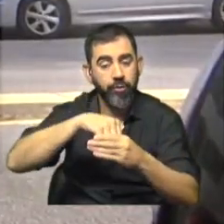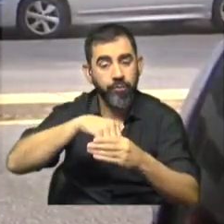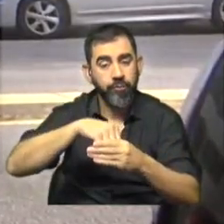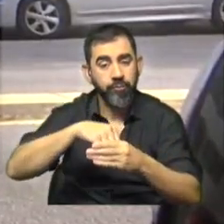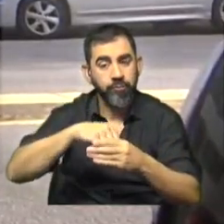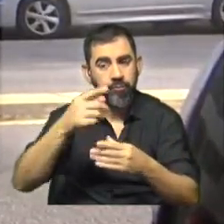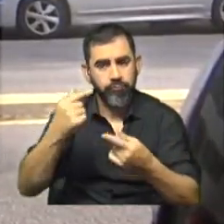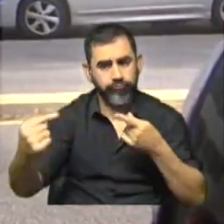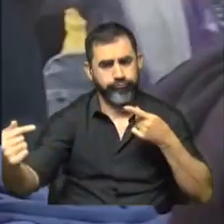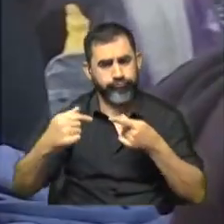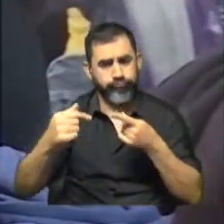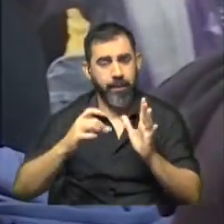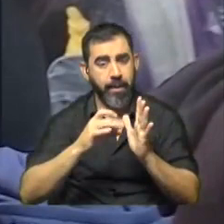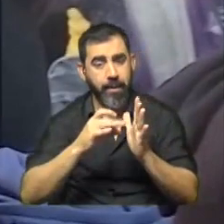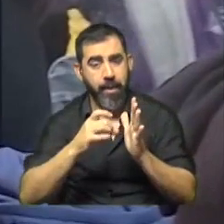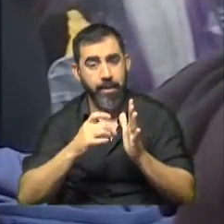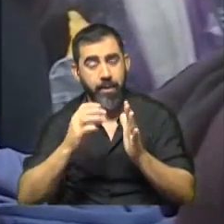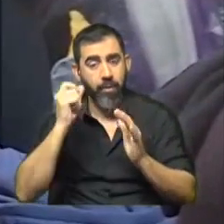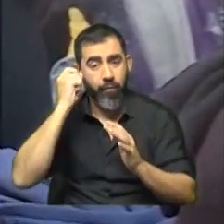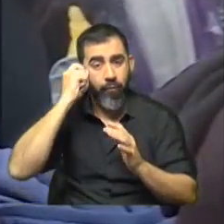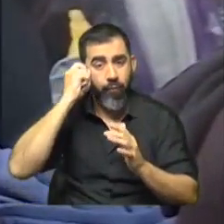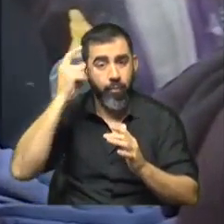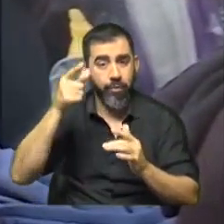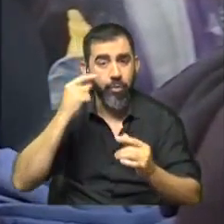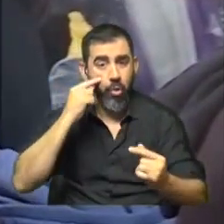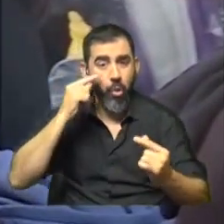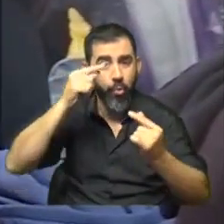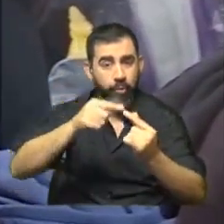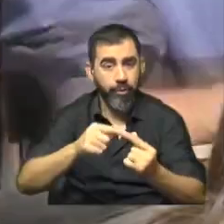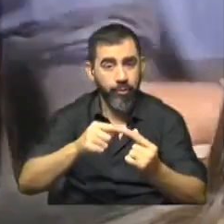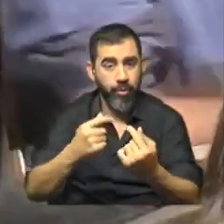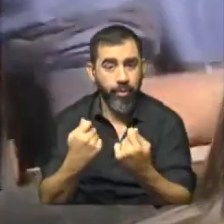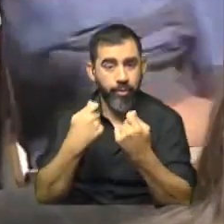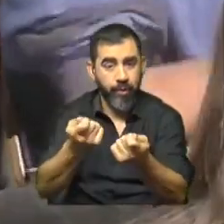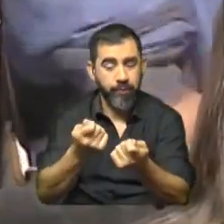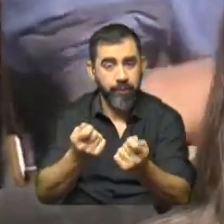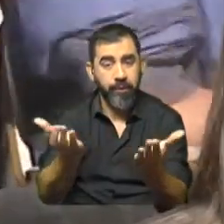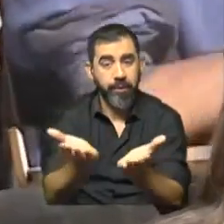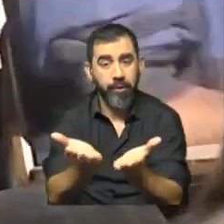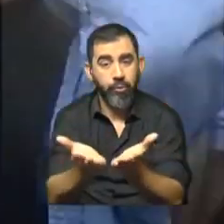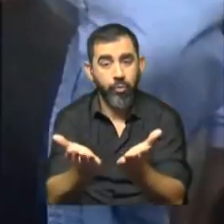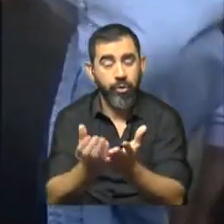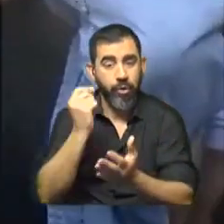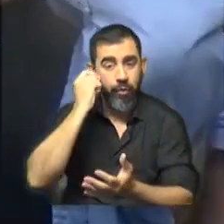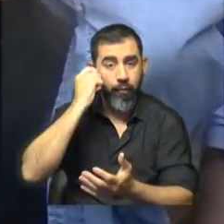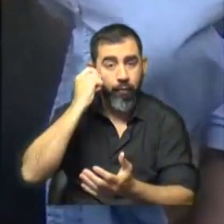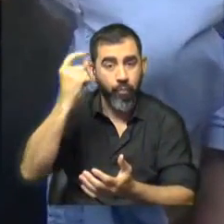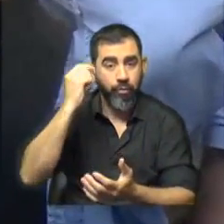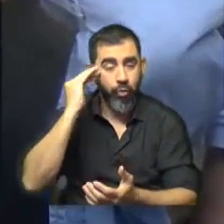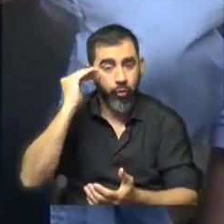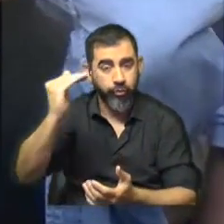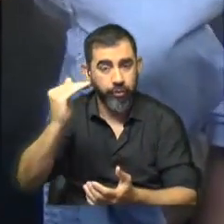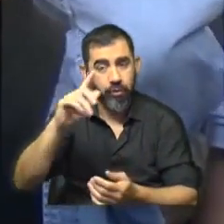una contradicción entre la calidad de la formación que se pretende ofrecer a los estudiantes de formación docente,